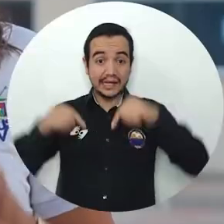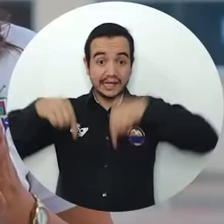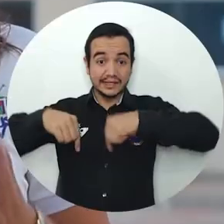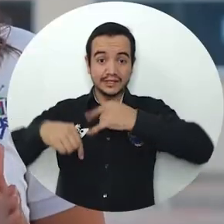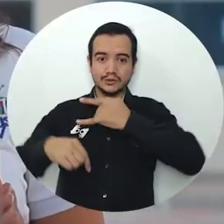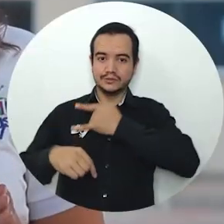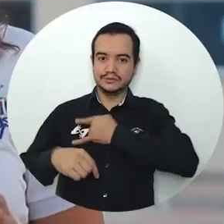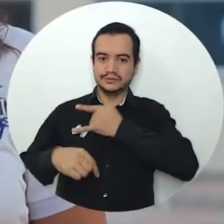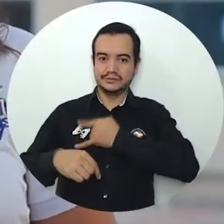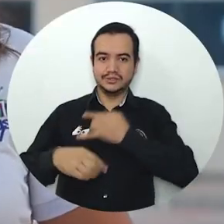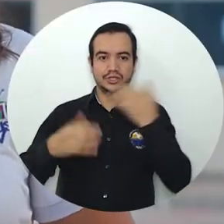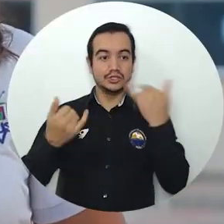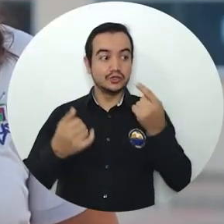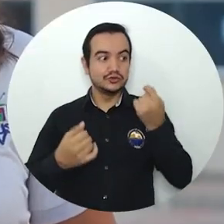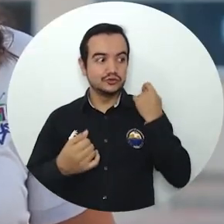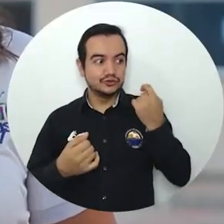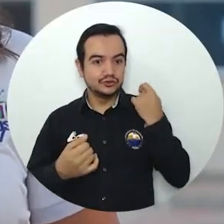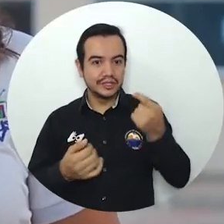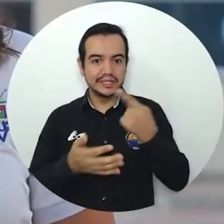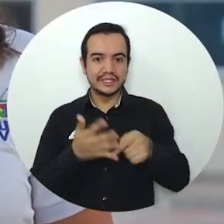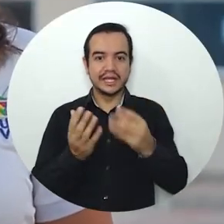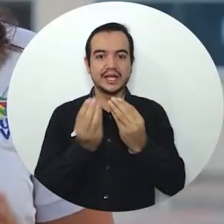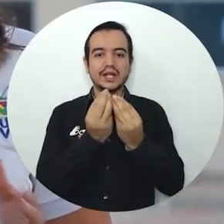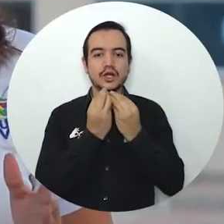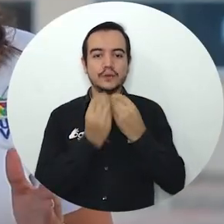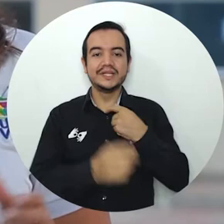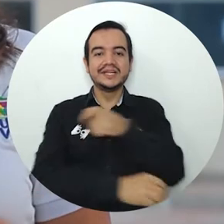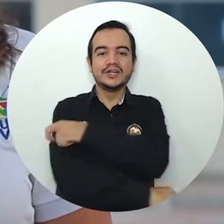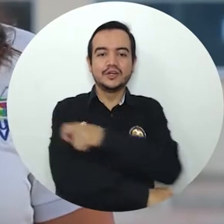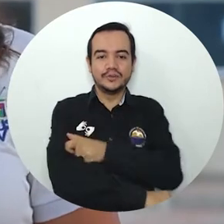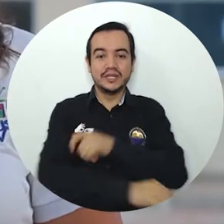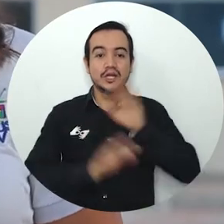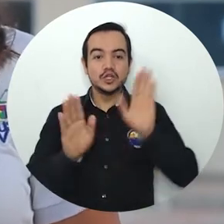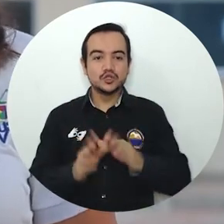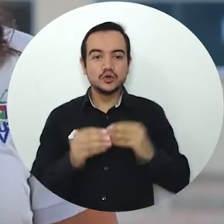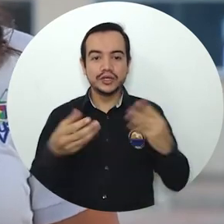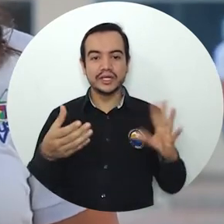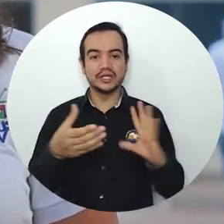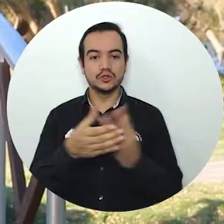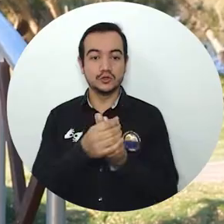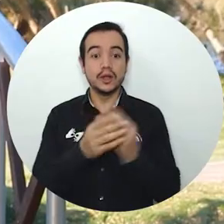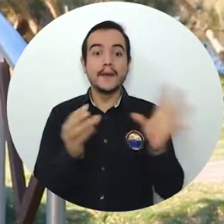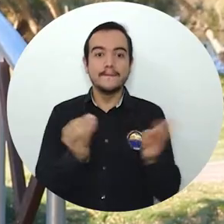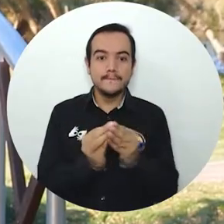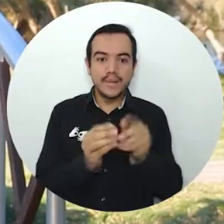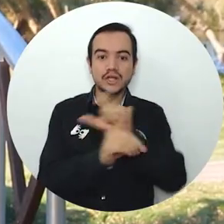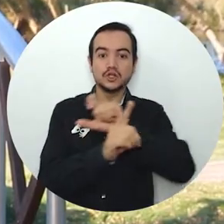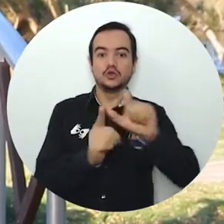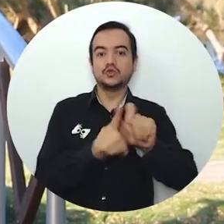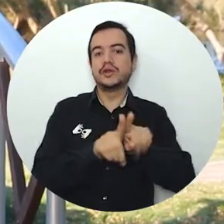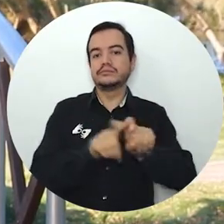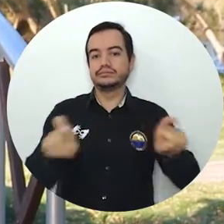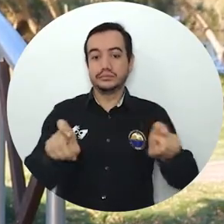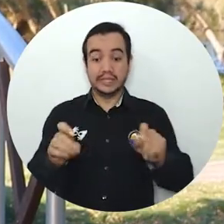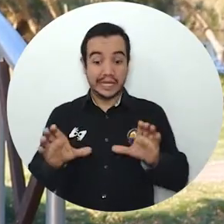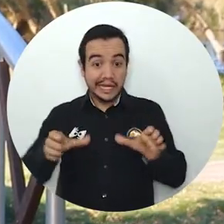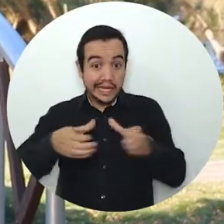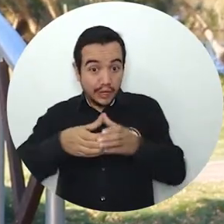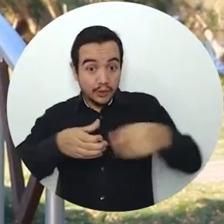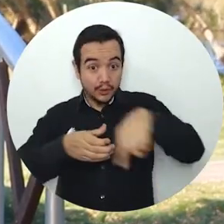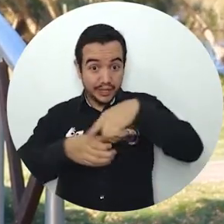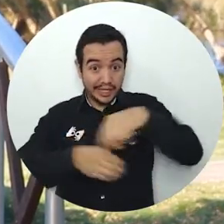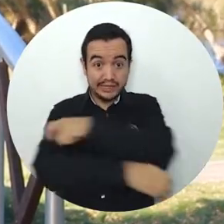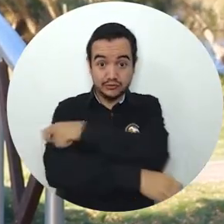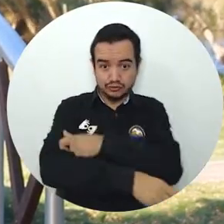En nuestra alma mater fue inaugurado el Comité de Inclusión e Interculturalidad. Este nuevo ente brindará apoyo y